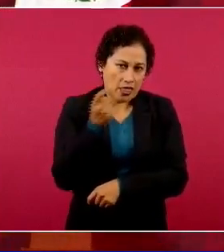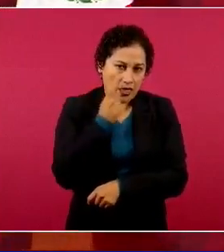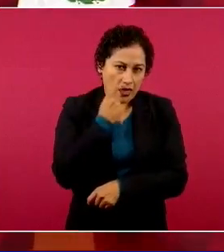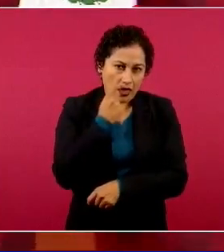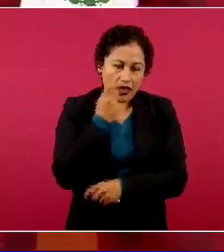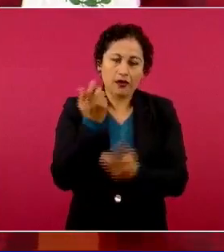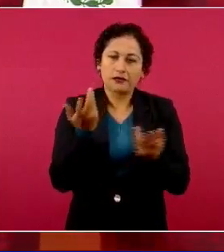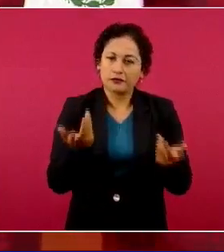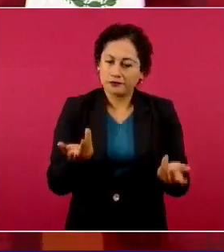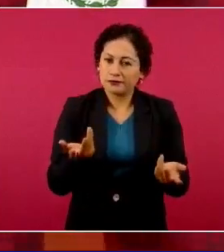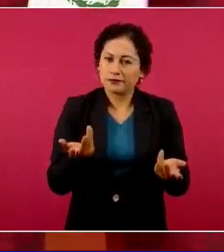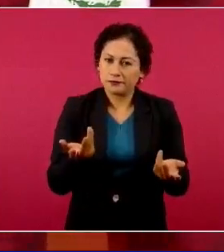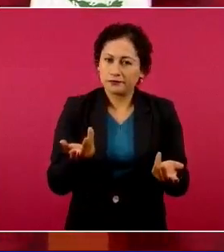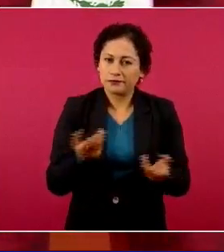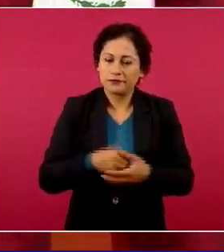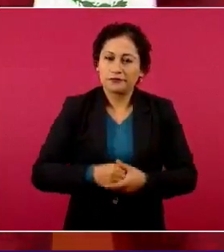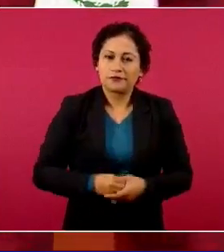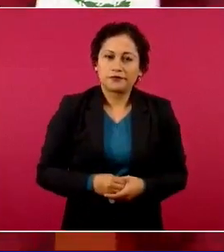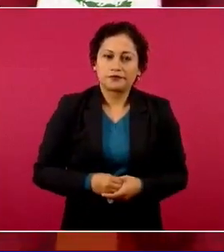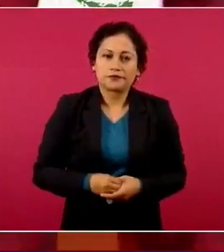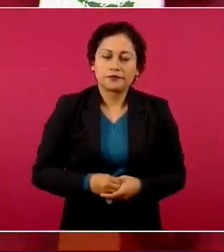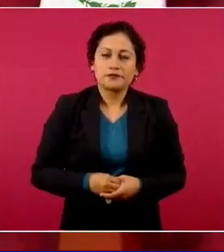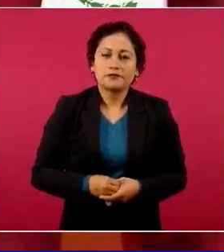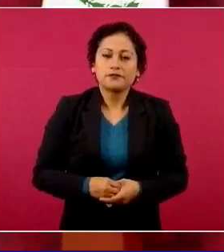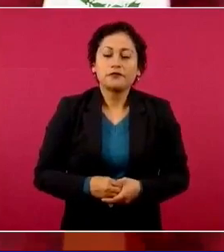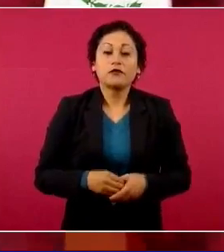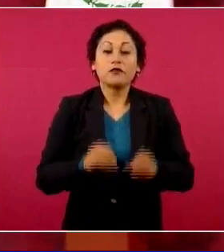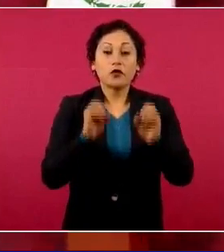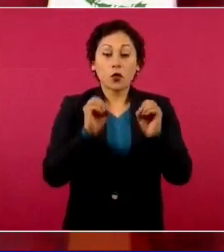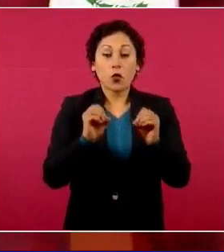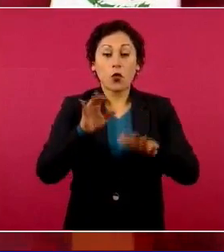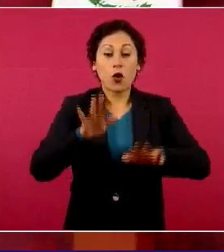O quienes quieren,